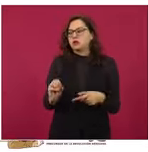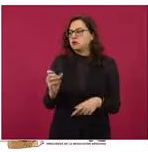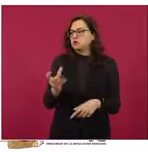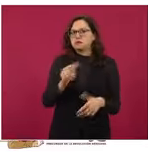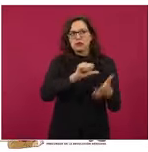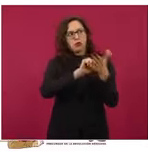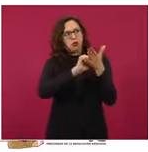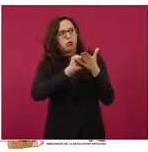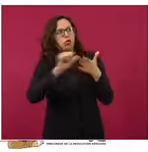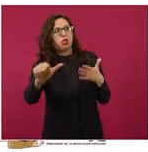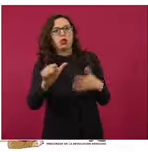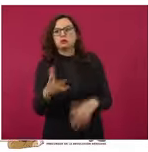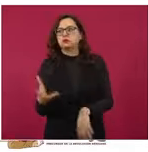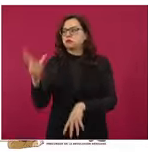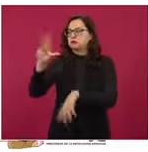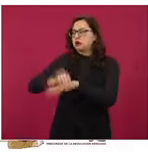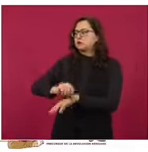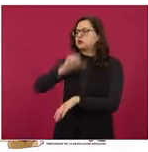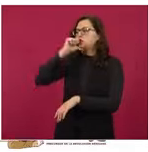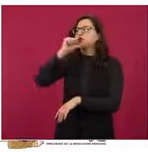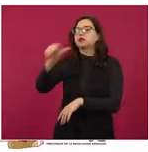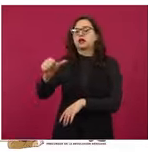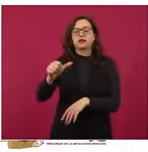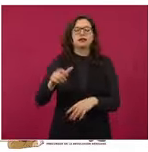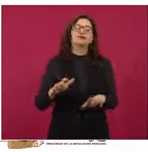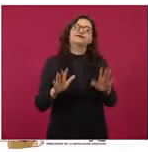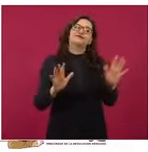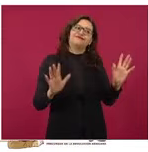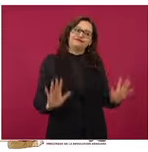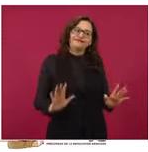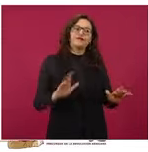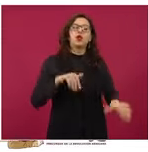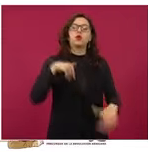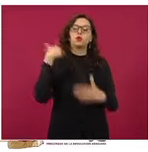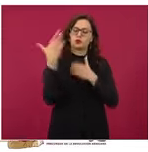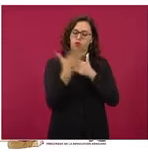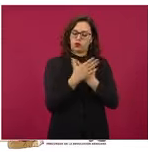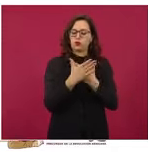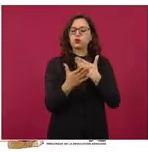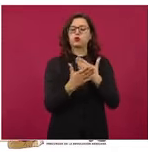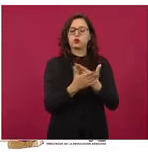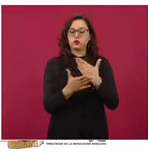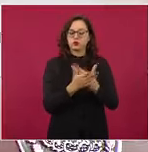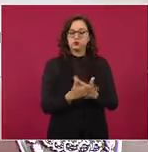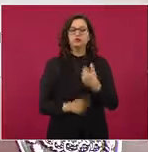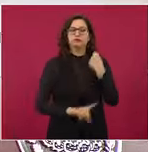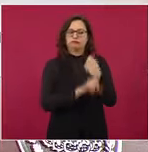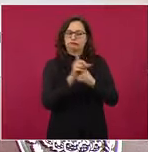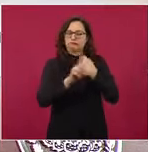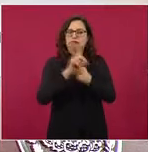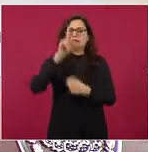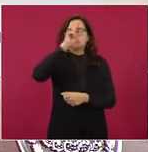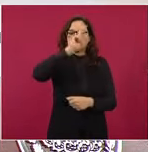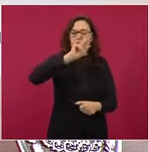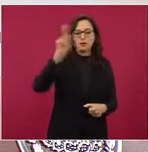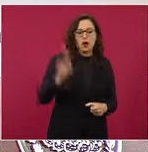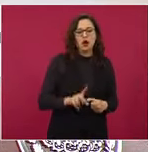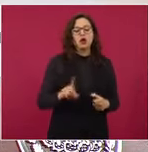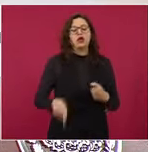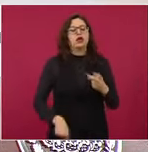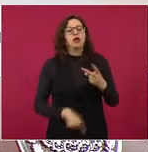se va a evitar la responsabilidad frente a los consumidores, pero no es así, se meten más problemas. Y